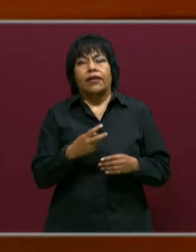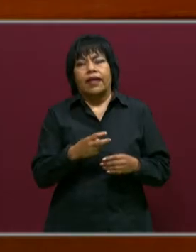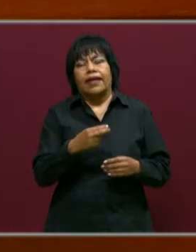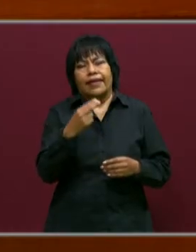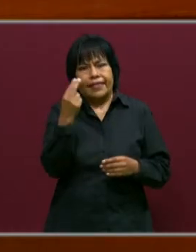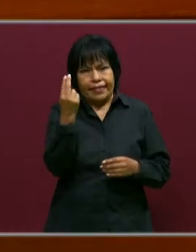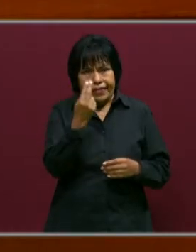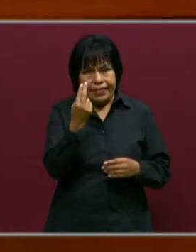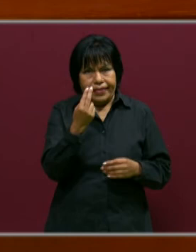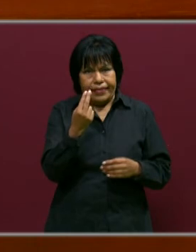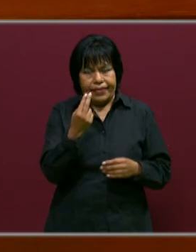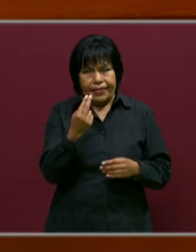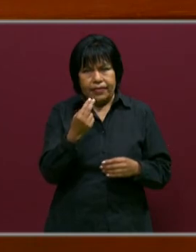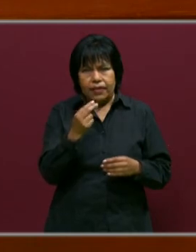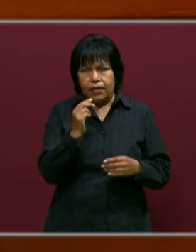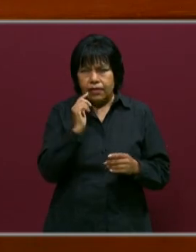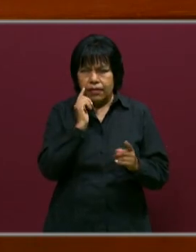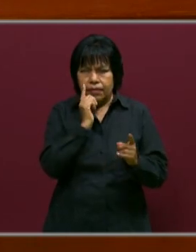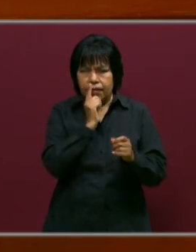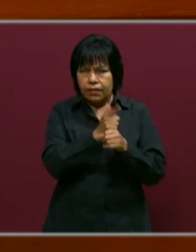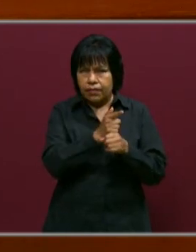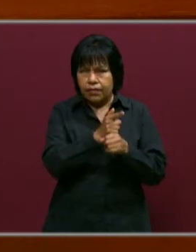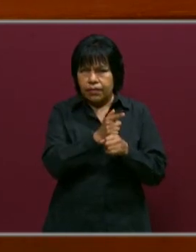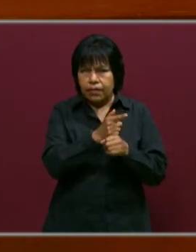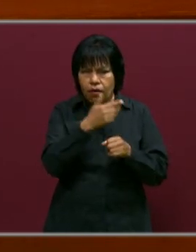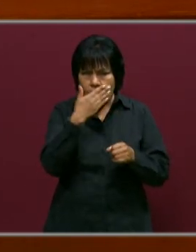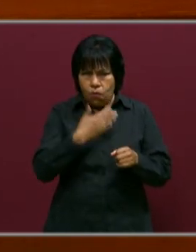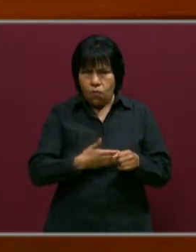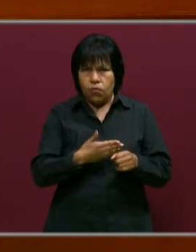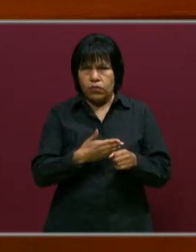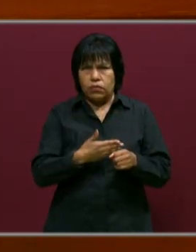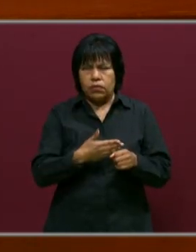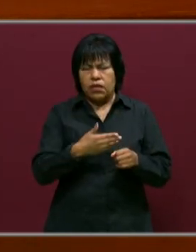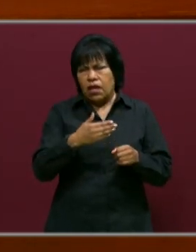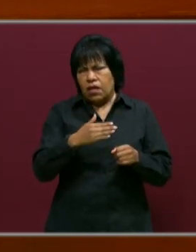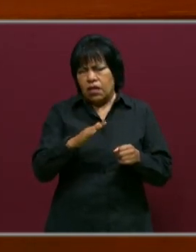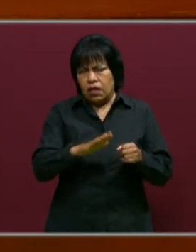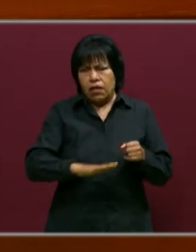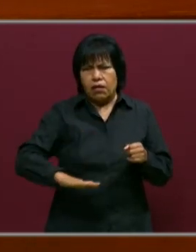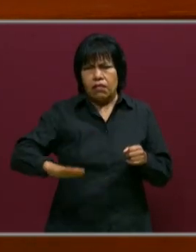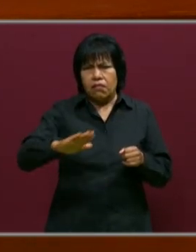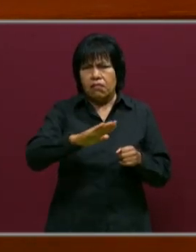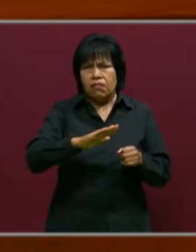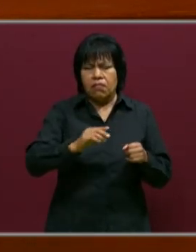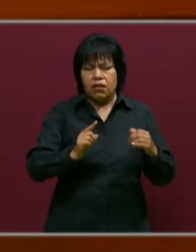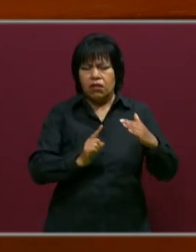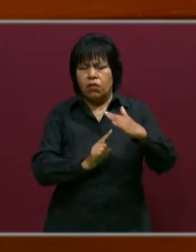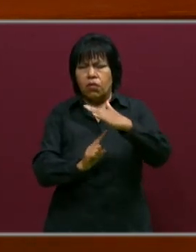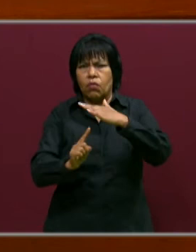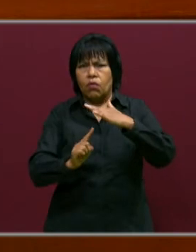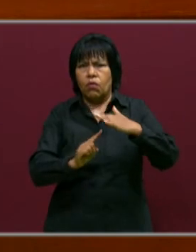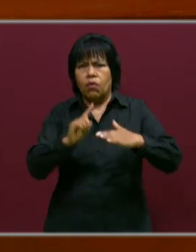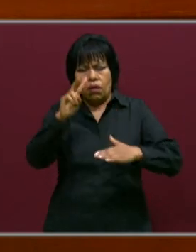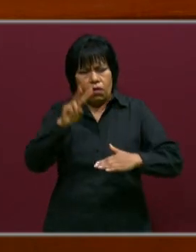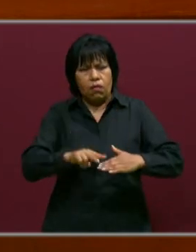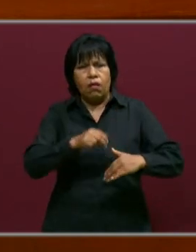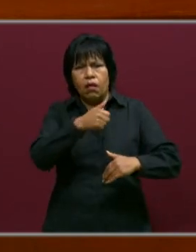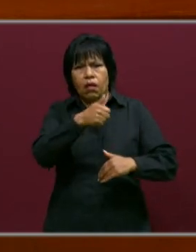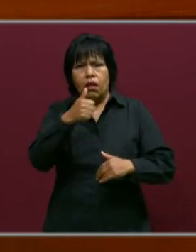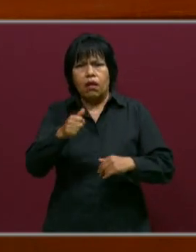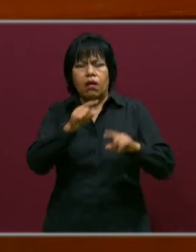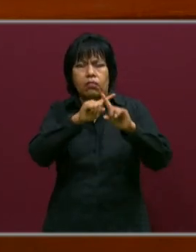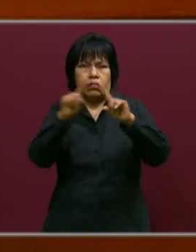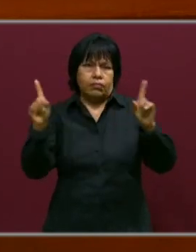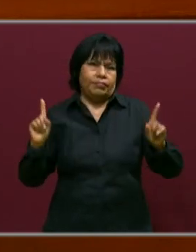necesitamos encaminarnos hacia una evaluación justa, congruente y basada en la realidad y el contexto de cada uno de los alumnos.